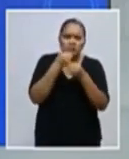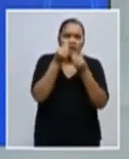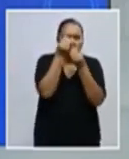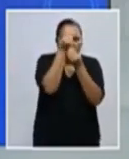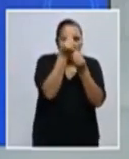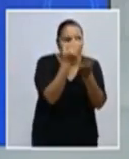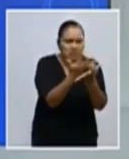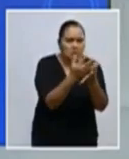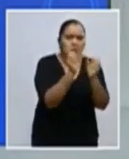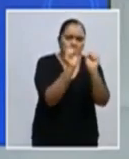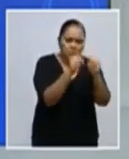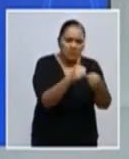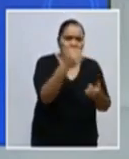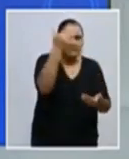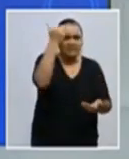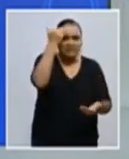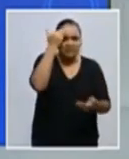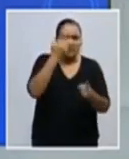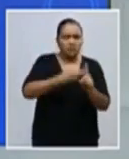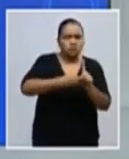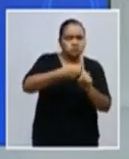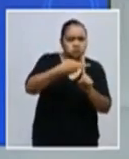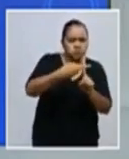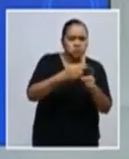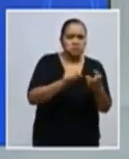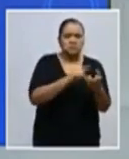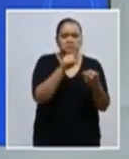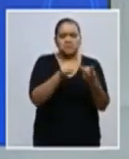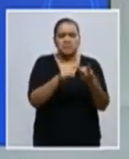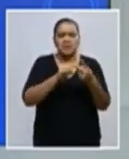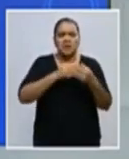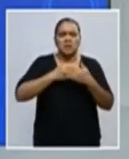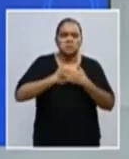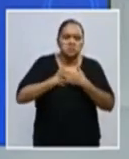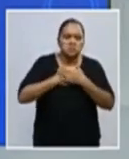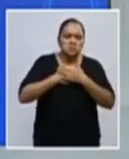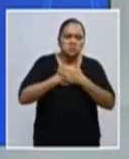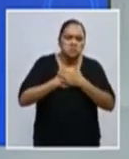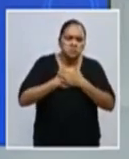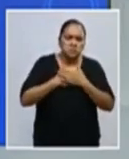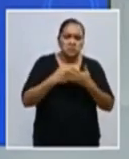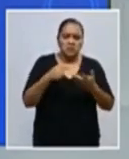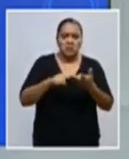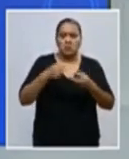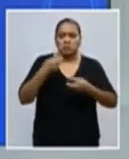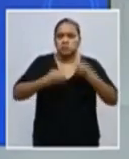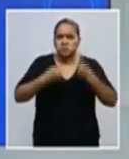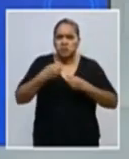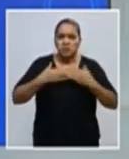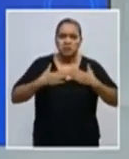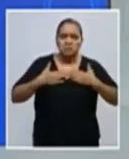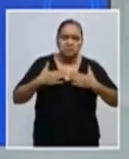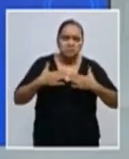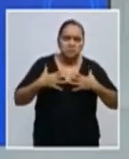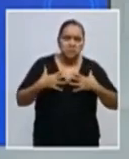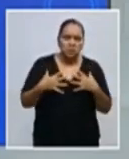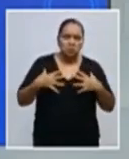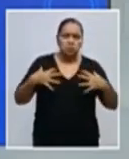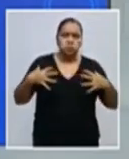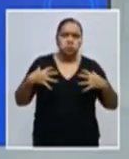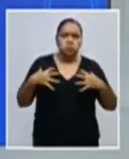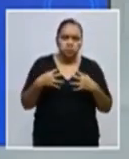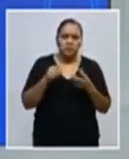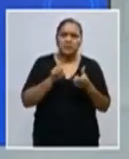detectar algunos síntomas como la fiebre, como la sintomatología respiratoria, que podría sugerir que está apareciendo un brote de coronavirus